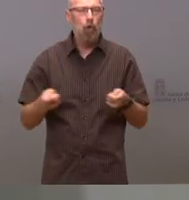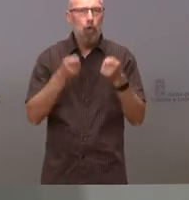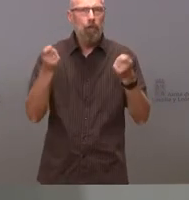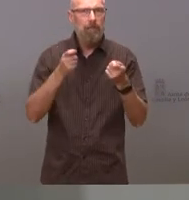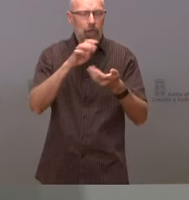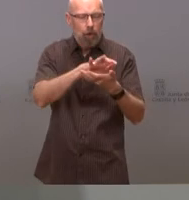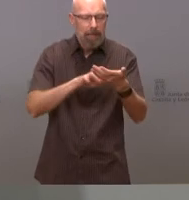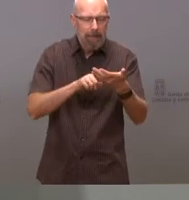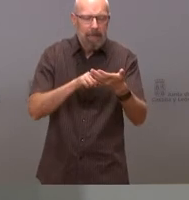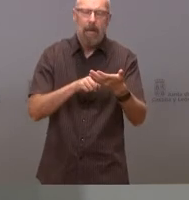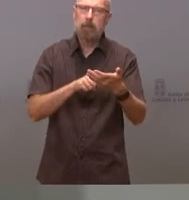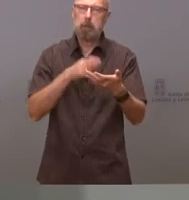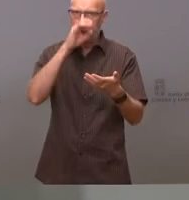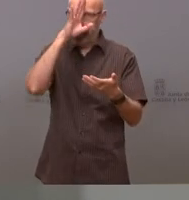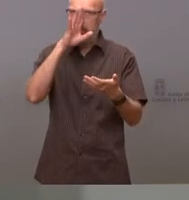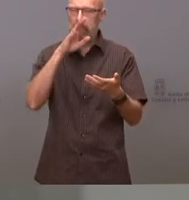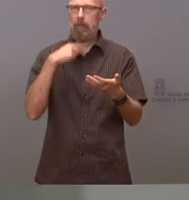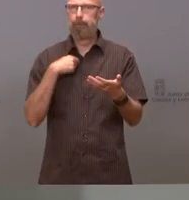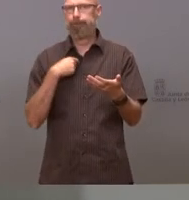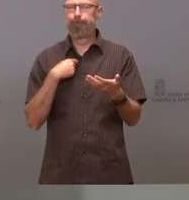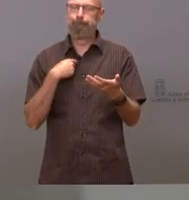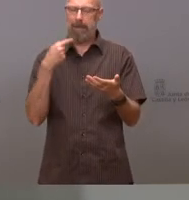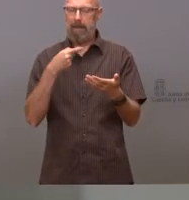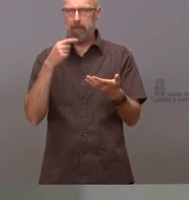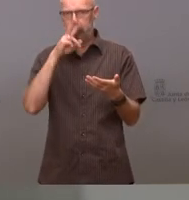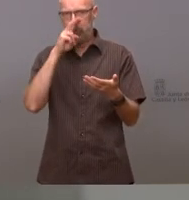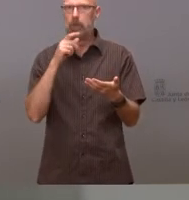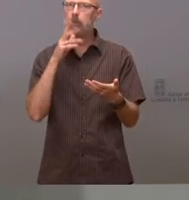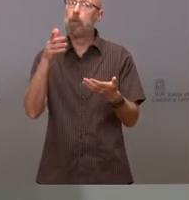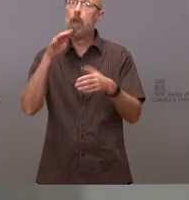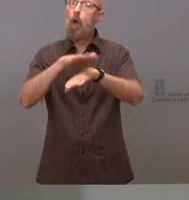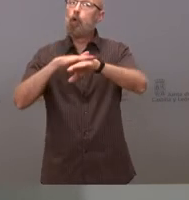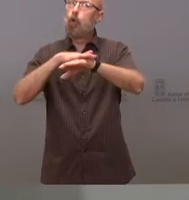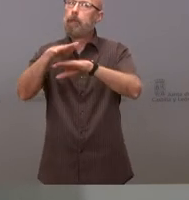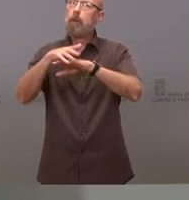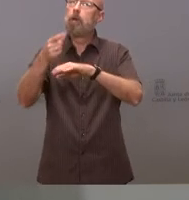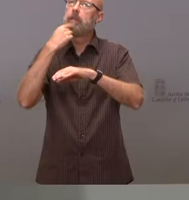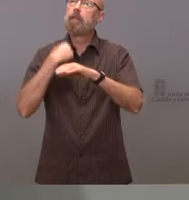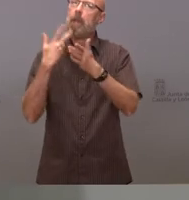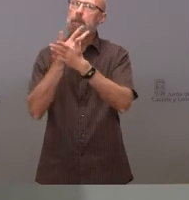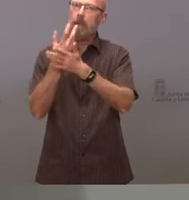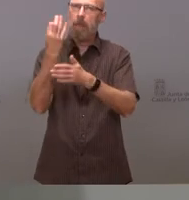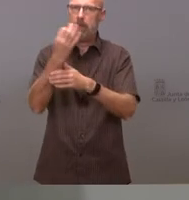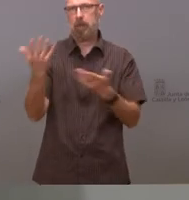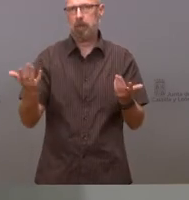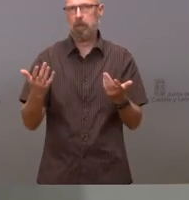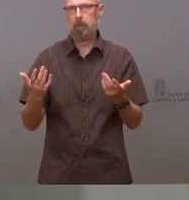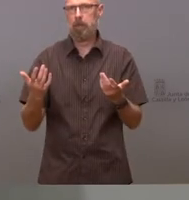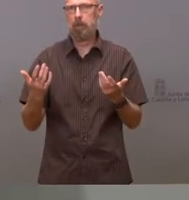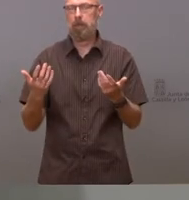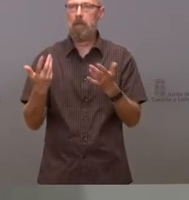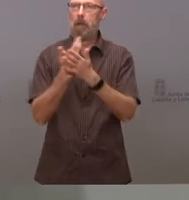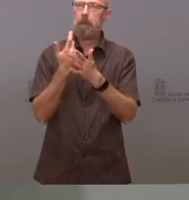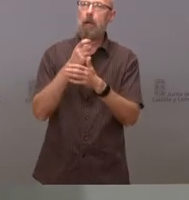sorprende muy desagradablemente lo publicado creemos que es obligación del gobierno desmentirlo y si no lo desmiente tiene que aclararlo